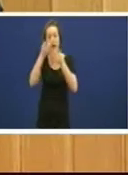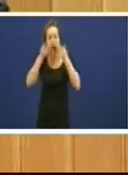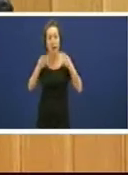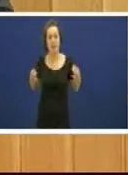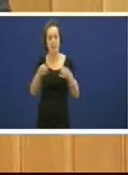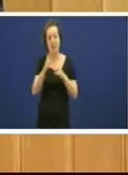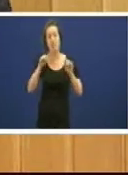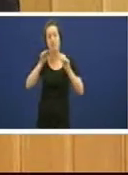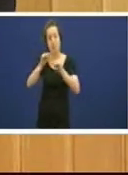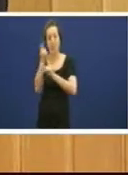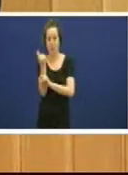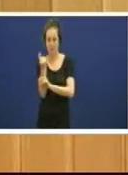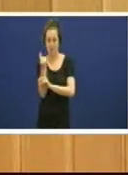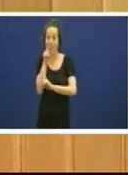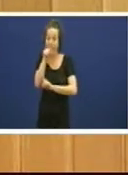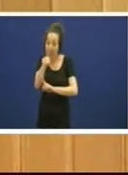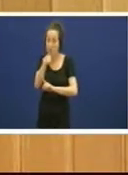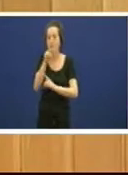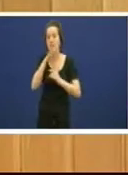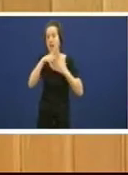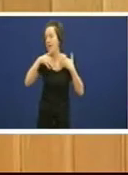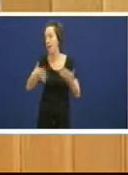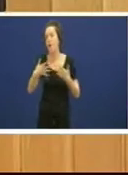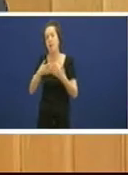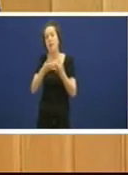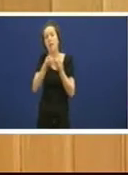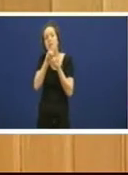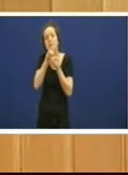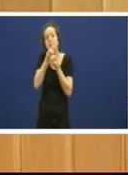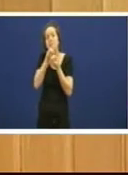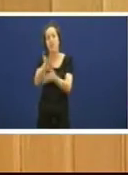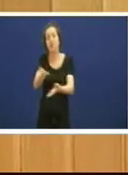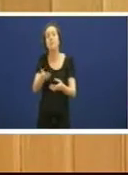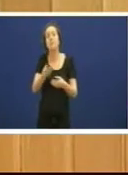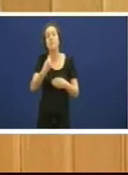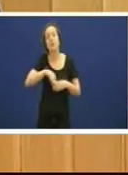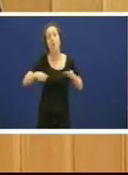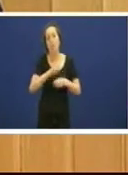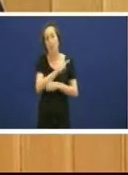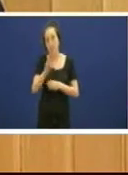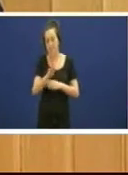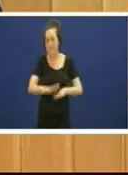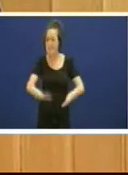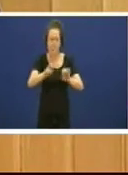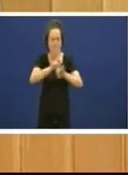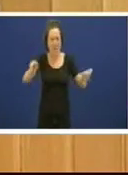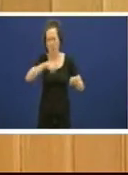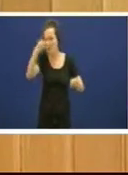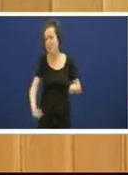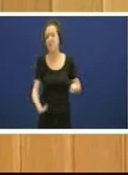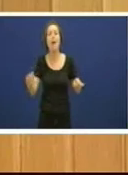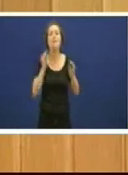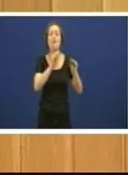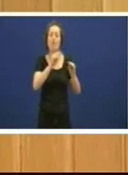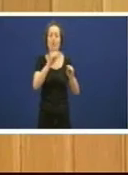e iso é precisamente o que se está a anunciar por parte do Partido Popular pero o máis grave do decreto